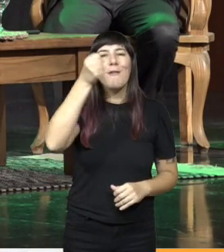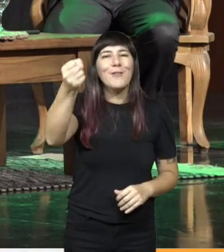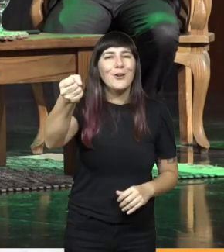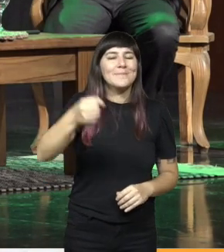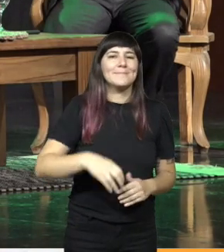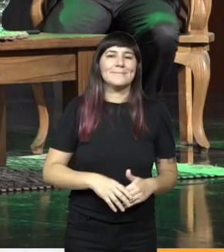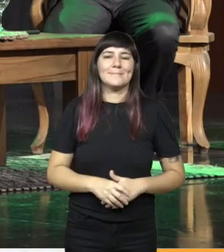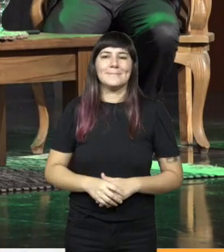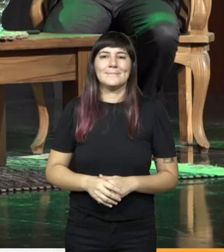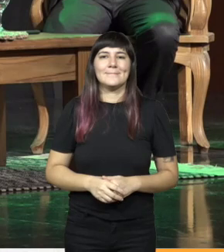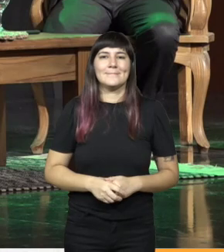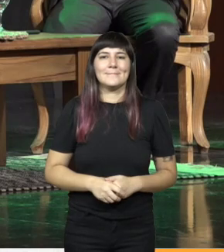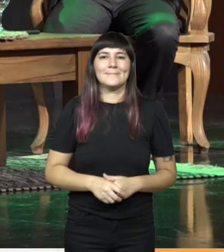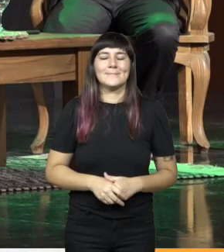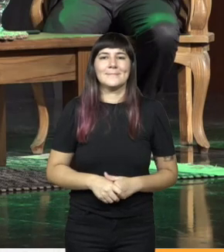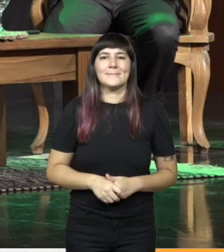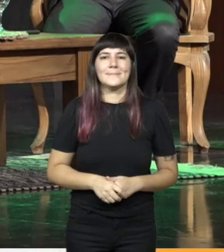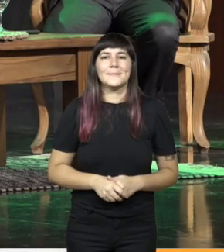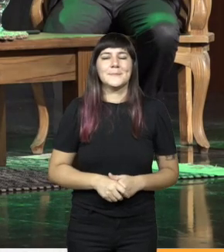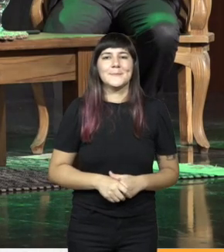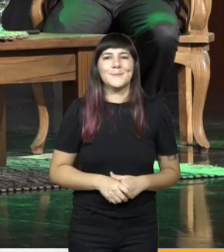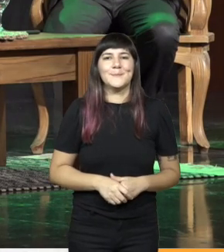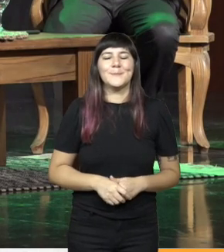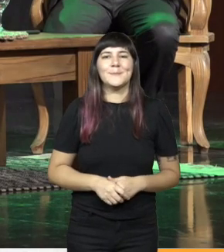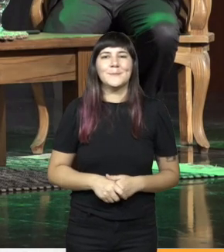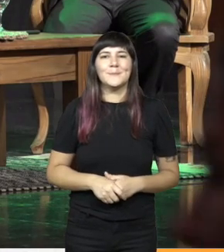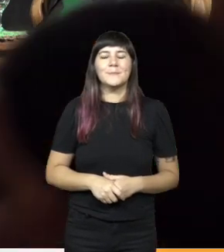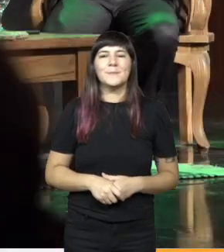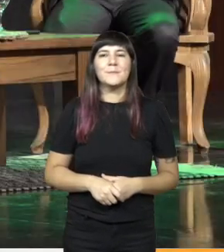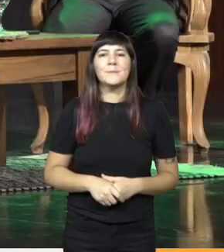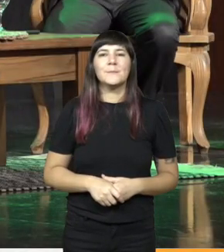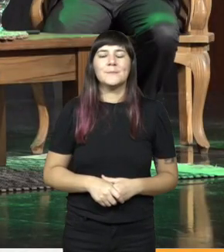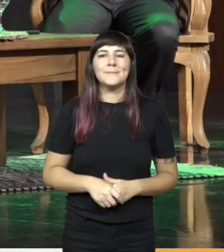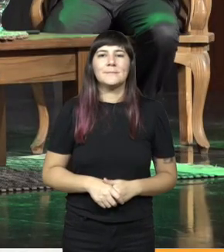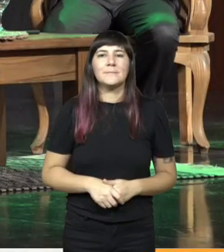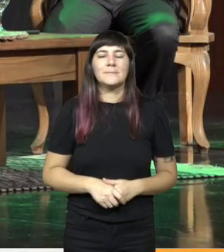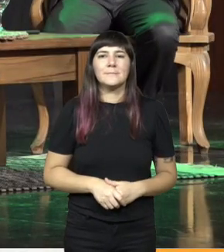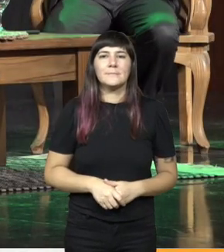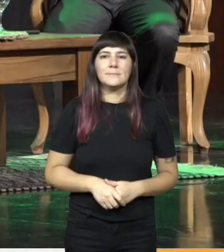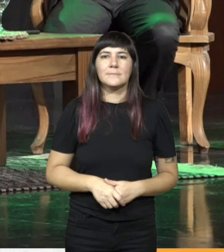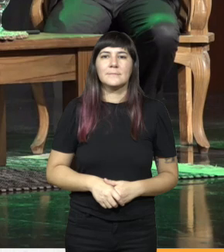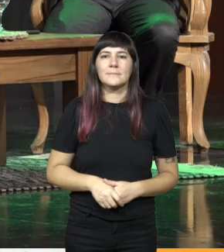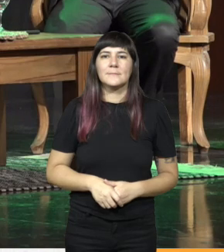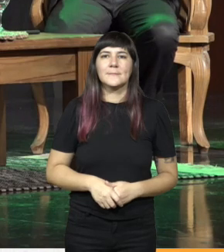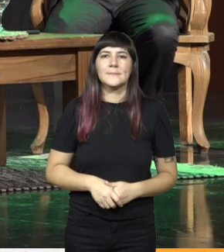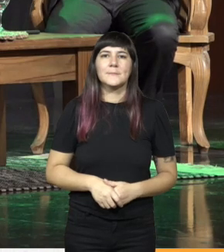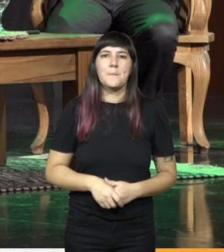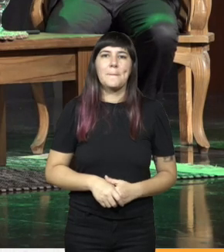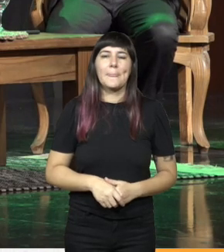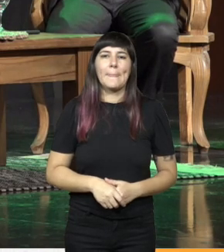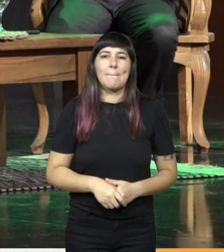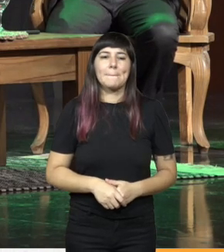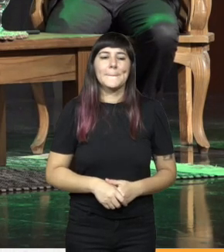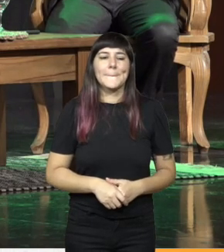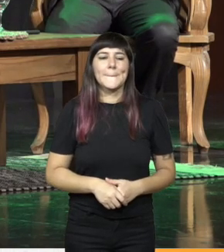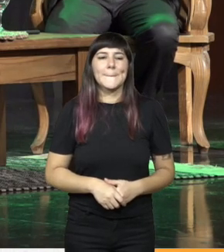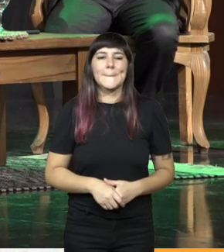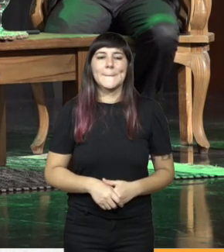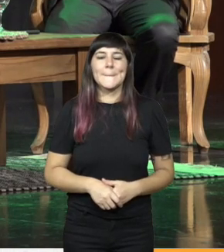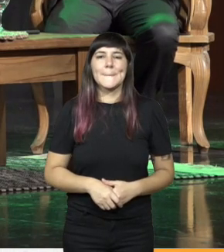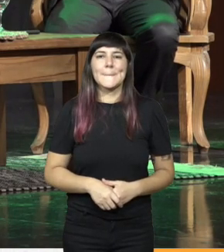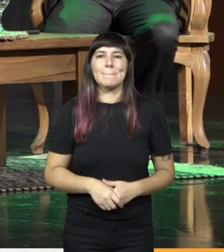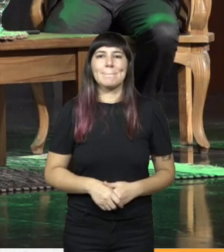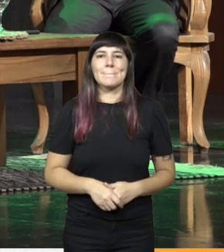que